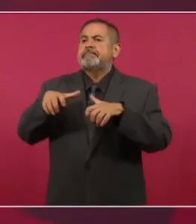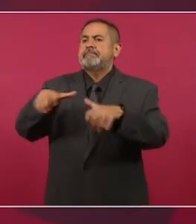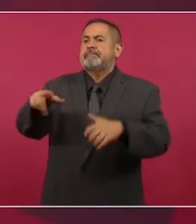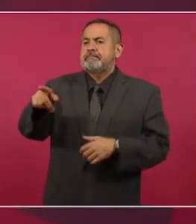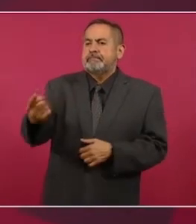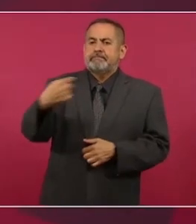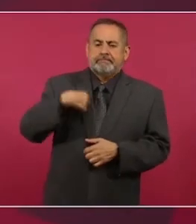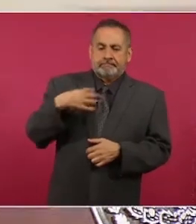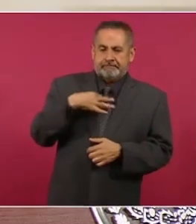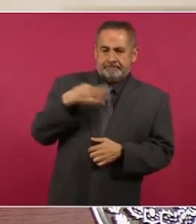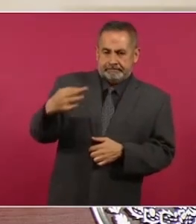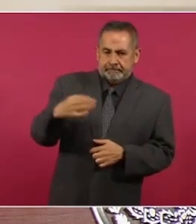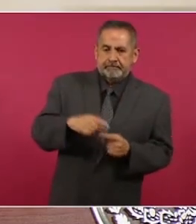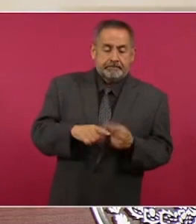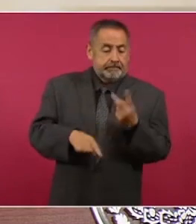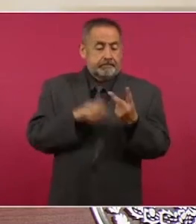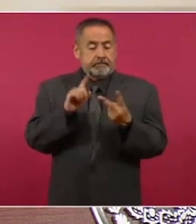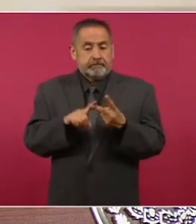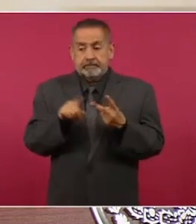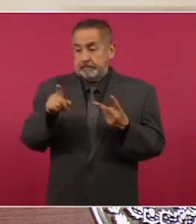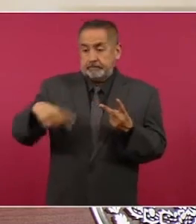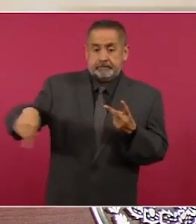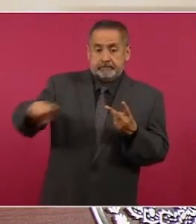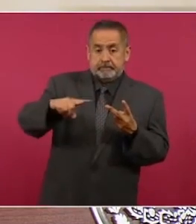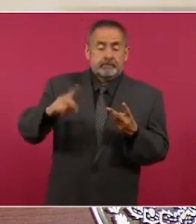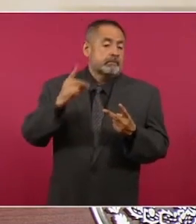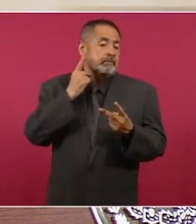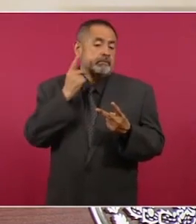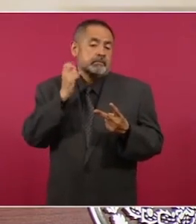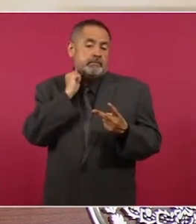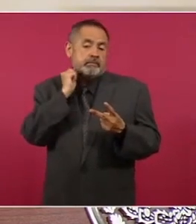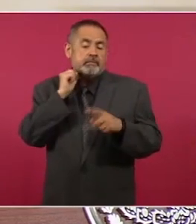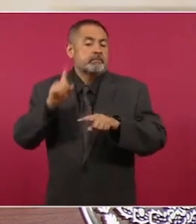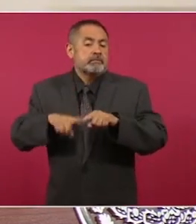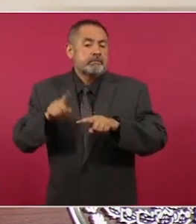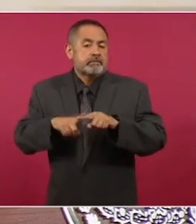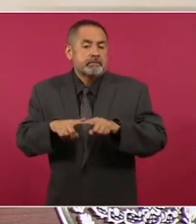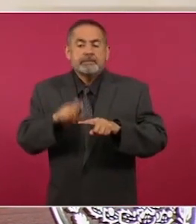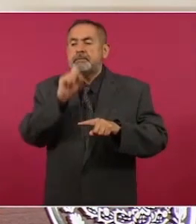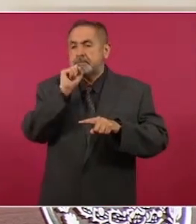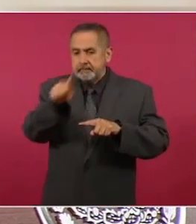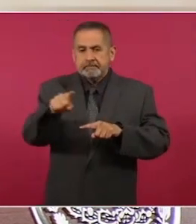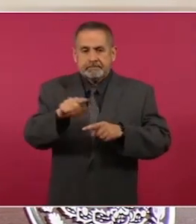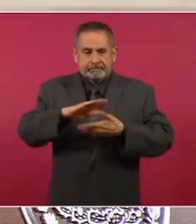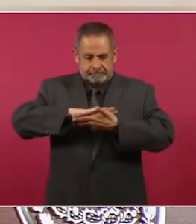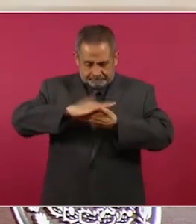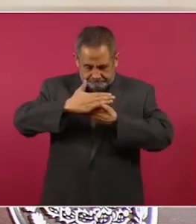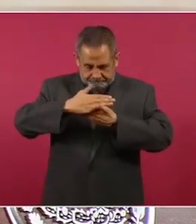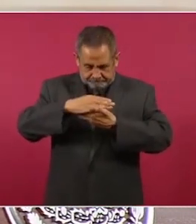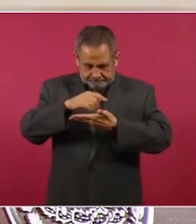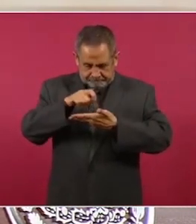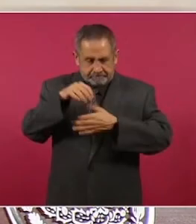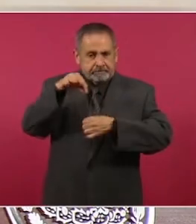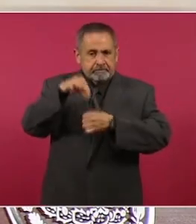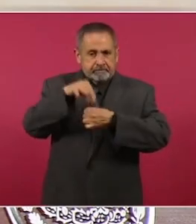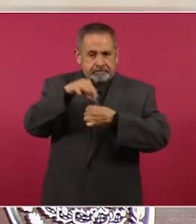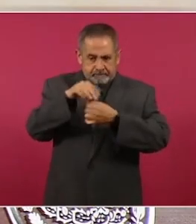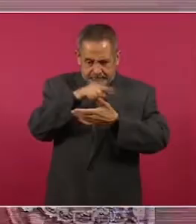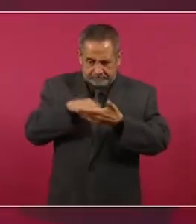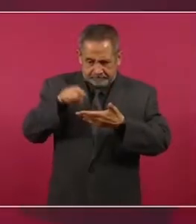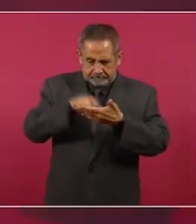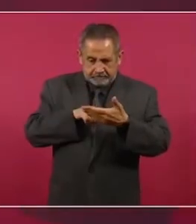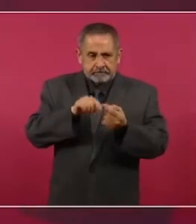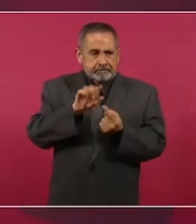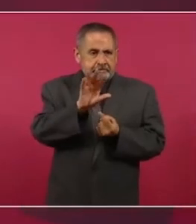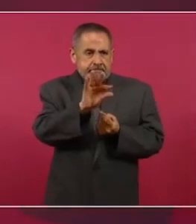Porque al Poder Legislativo lo mismo, se elige a los diputados, se elige a los